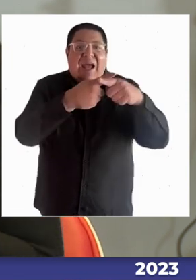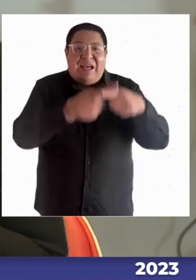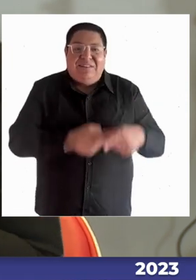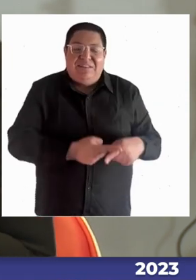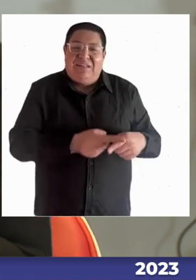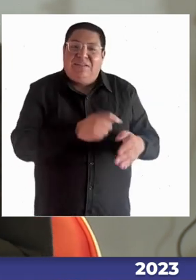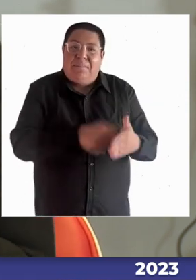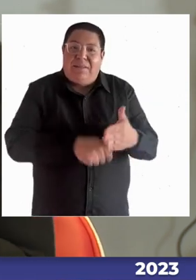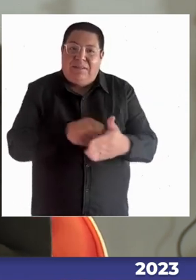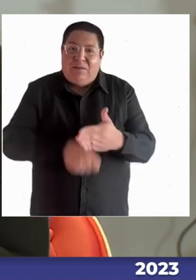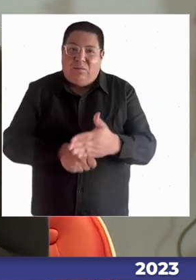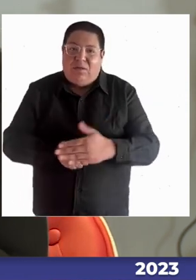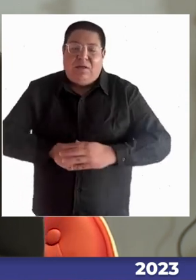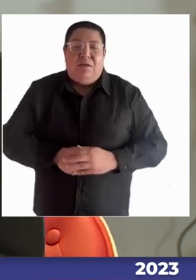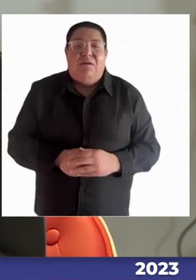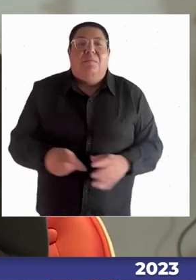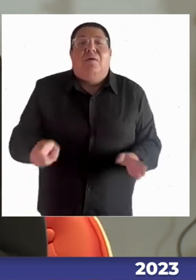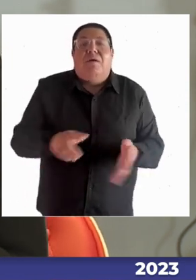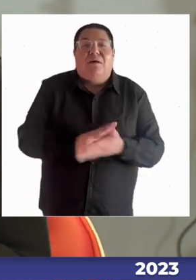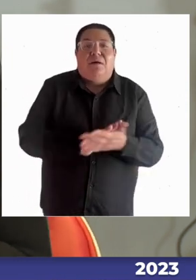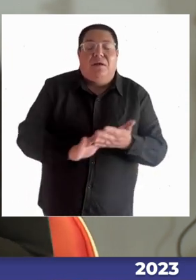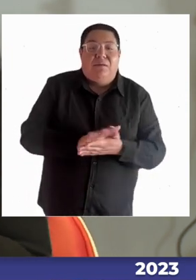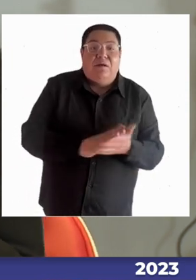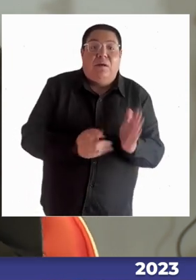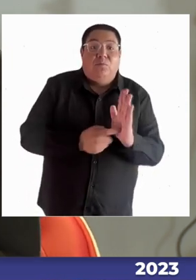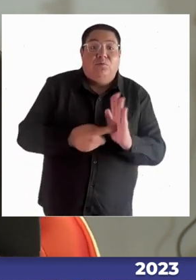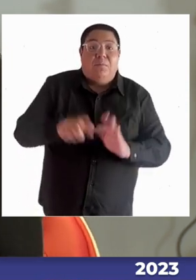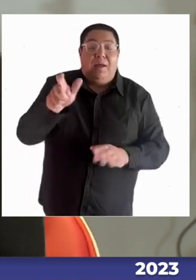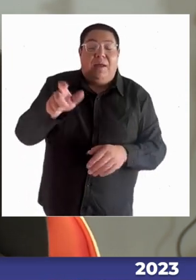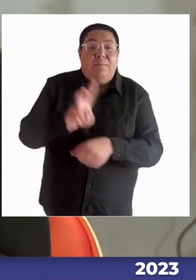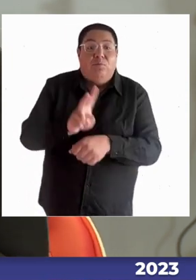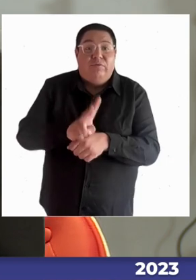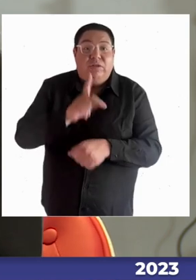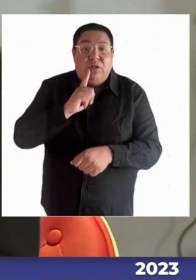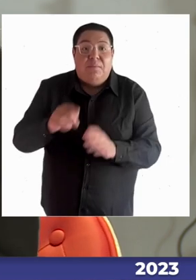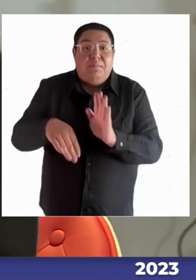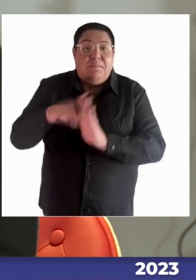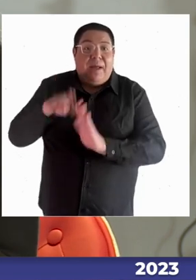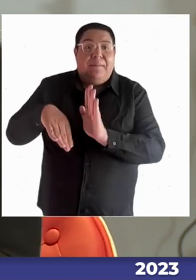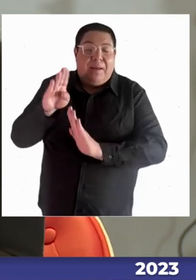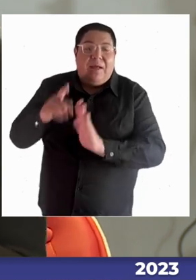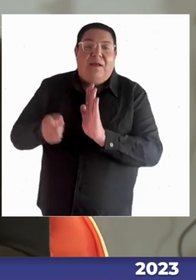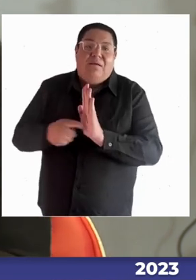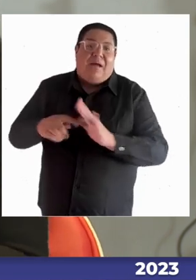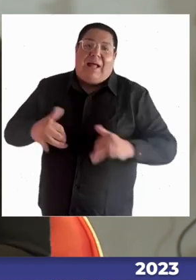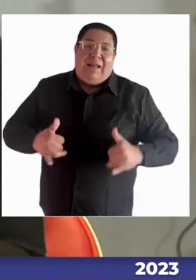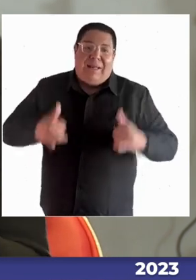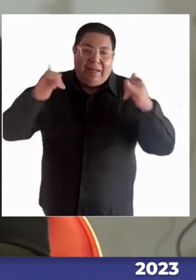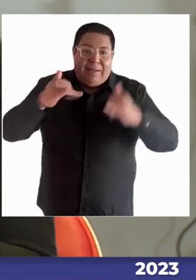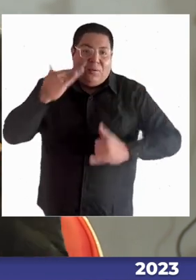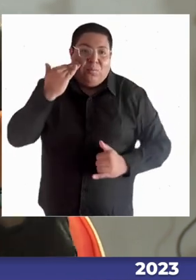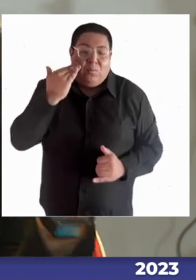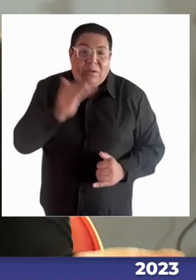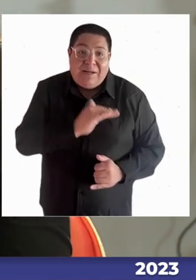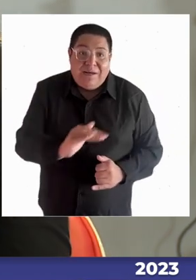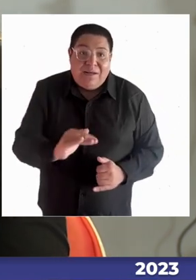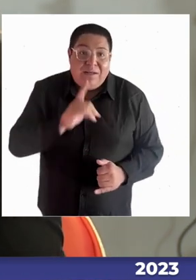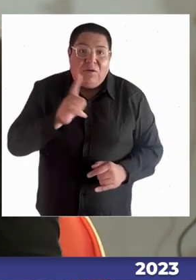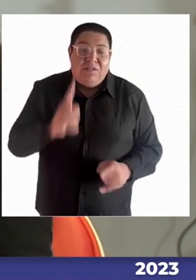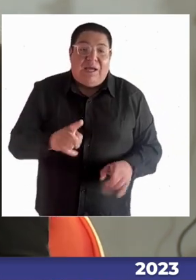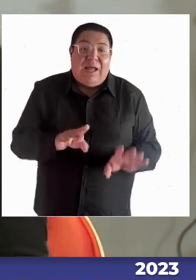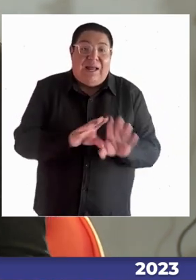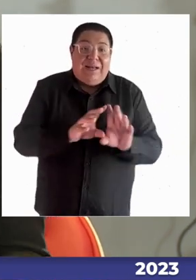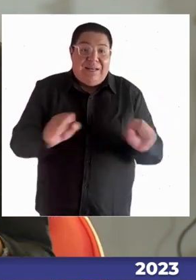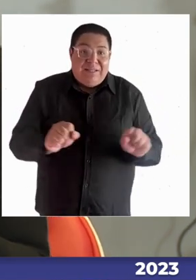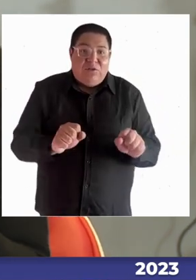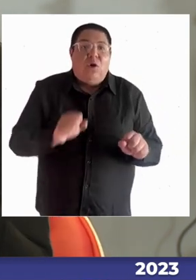Cuando entendemos que el mayor propósito de un docente en una aula hospitalaria y la mayor alegría que pueda haber es que el niño esté dado de alta y pueda regresar